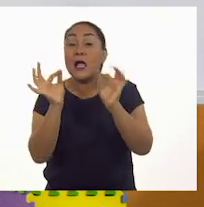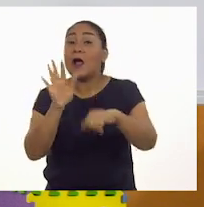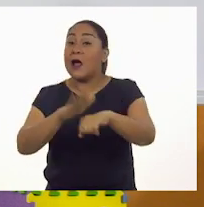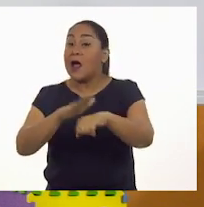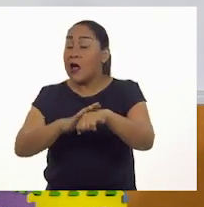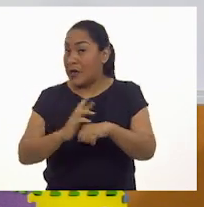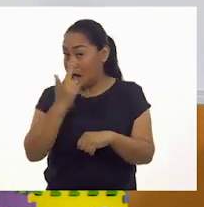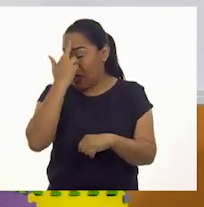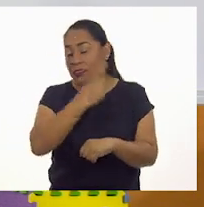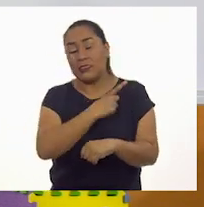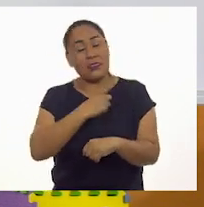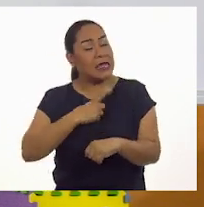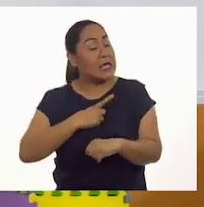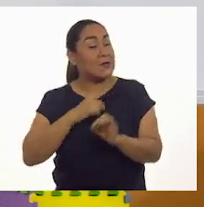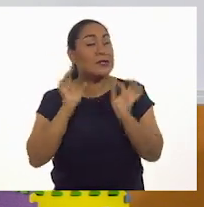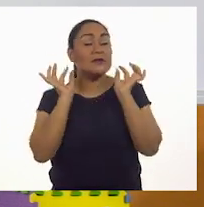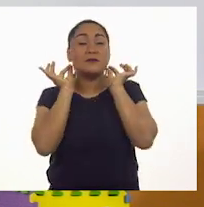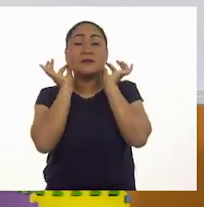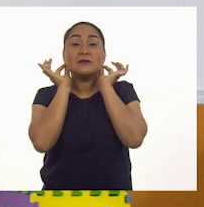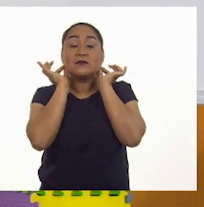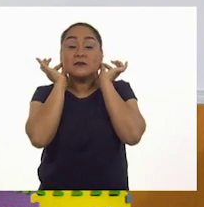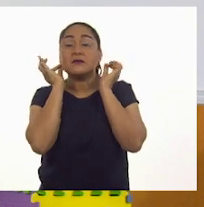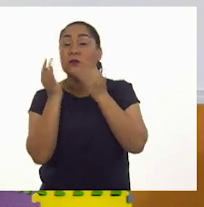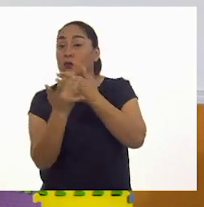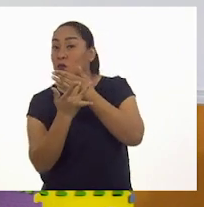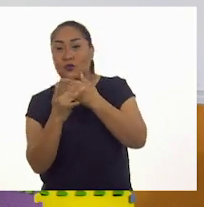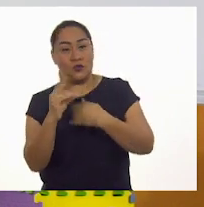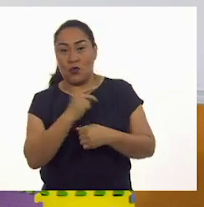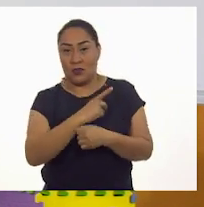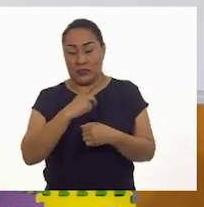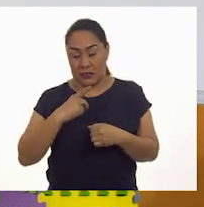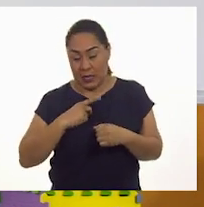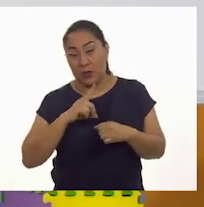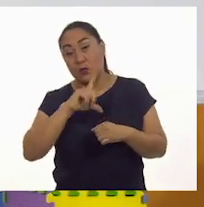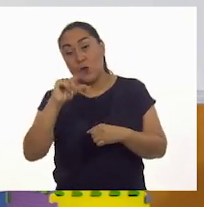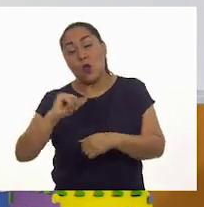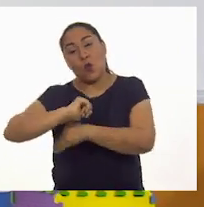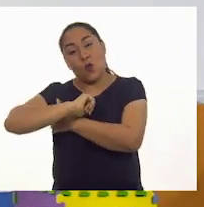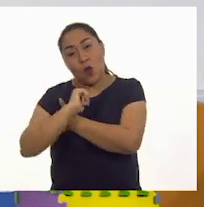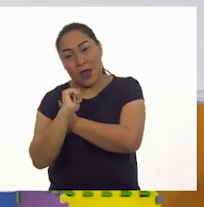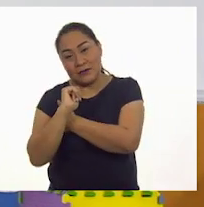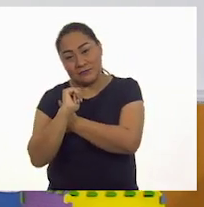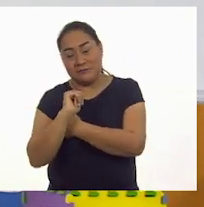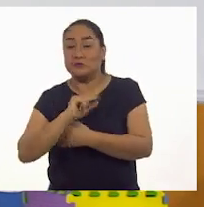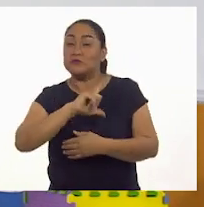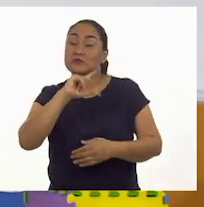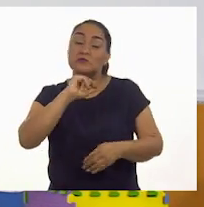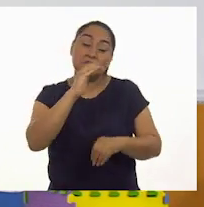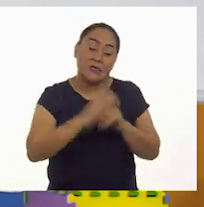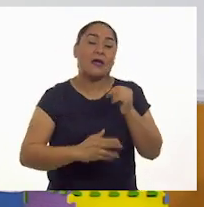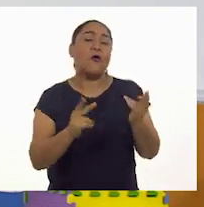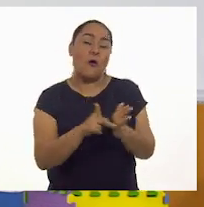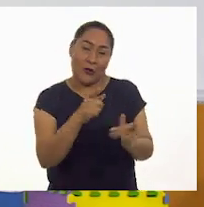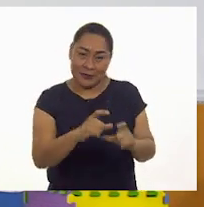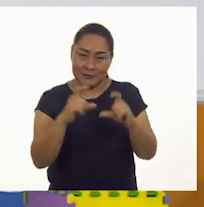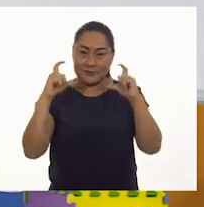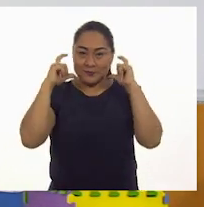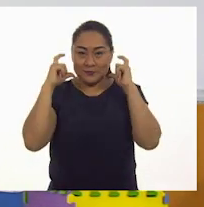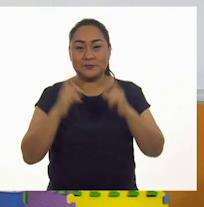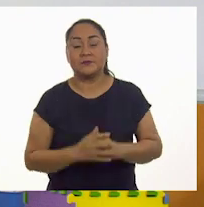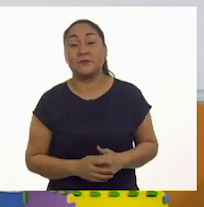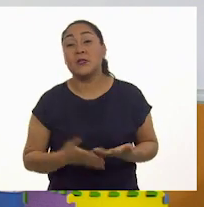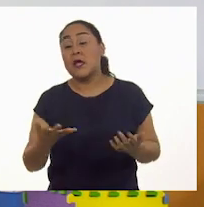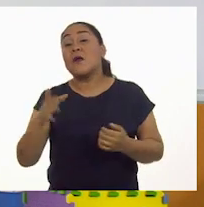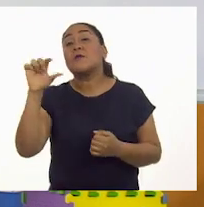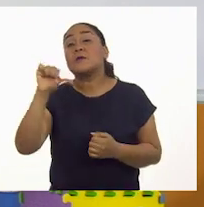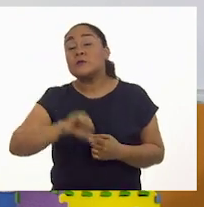tomarlo de las agarraderas sin tocar la parte exterior y lo voy a guardar en mi bolsita para usarlo después. Bien, el día de hoy